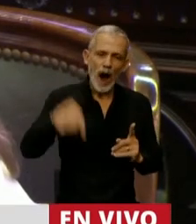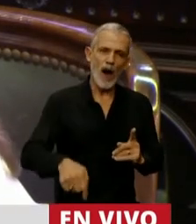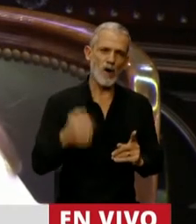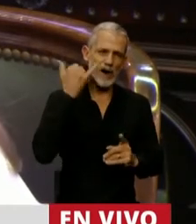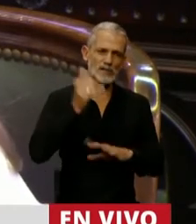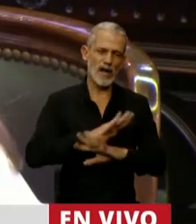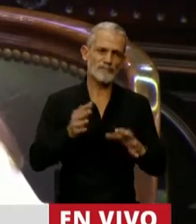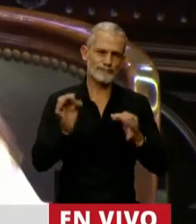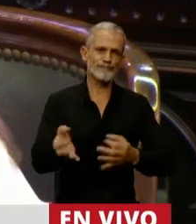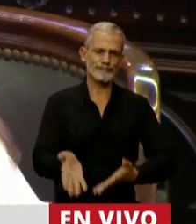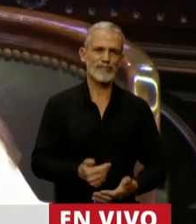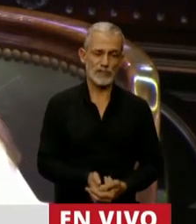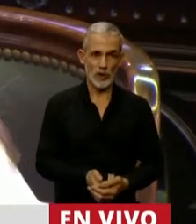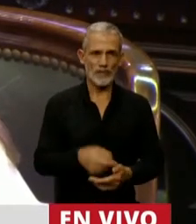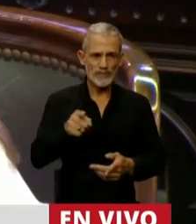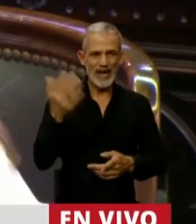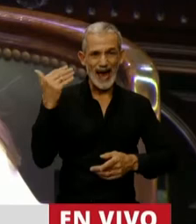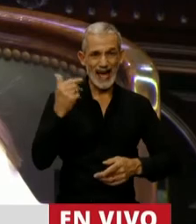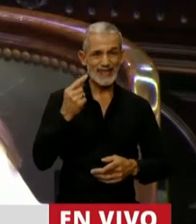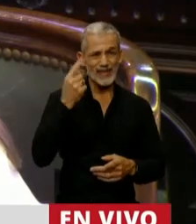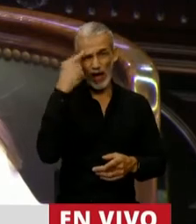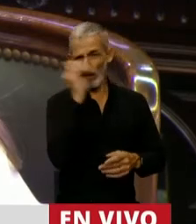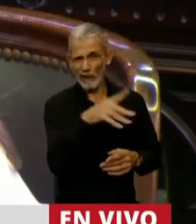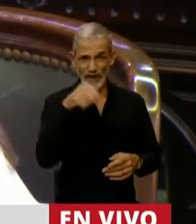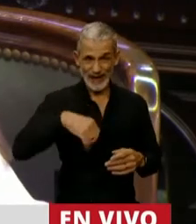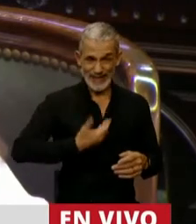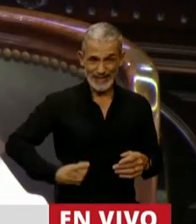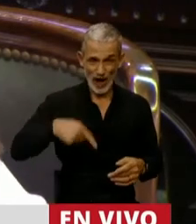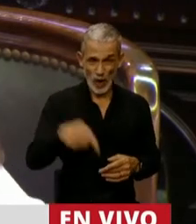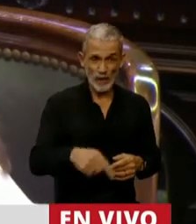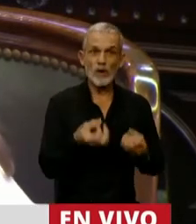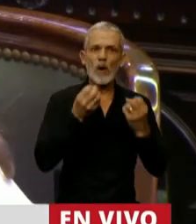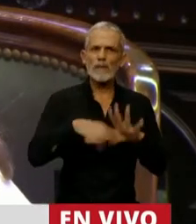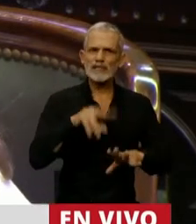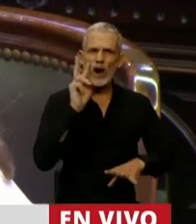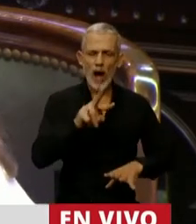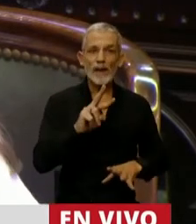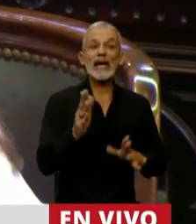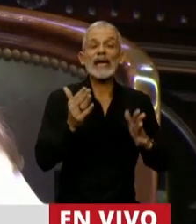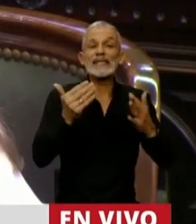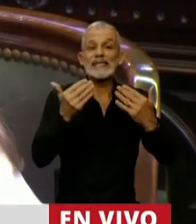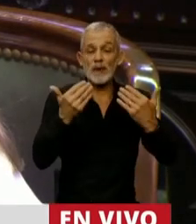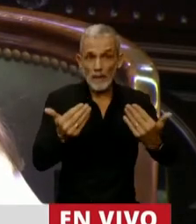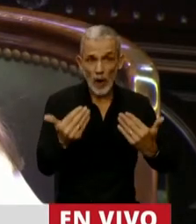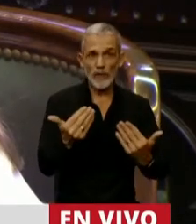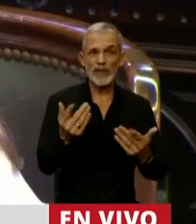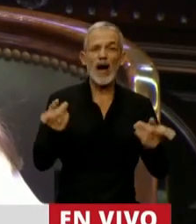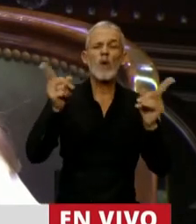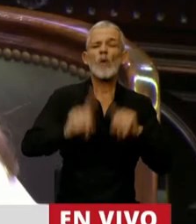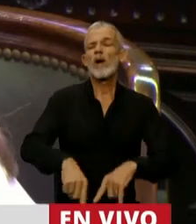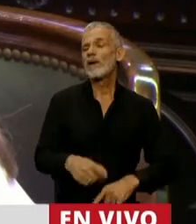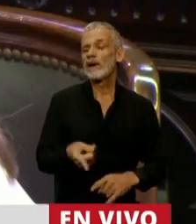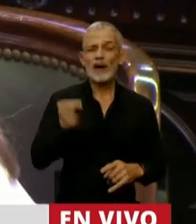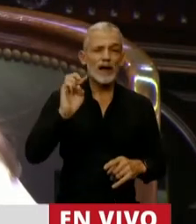ahora, desde que entonces se desconfiaba de este gobierno y cuando empezaron a ver que era posible que se volviera,